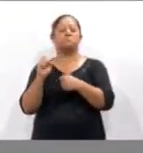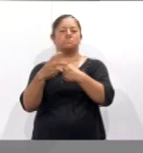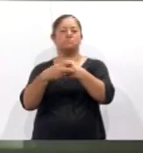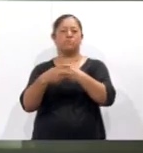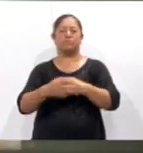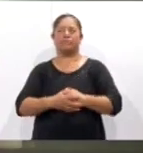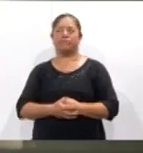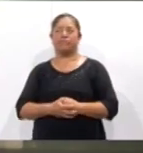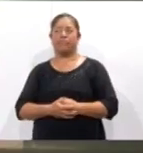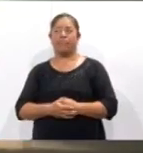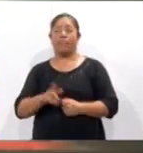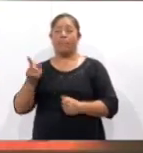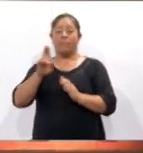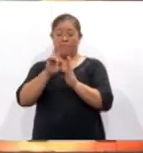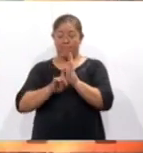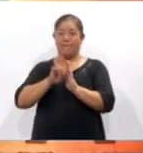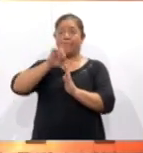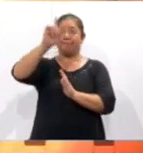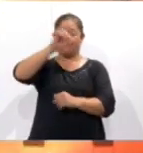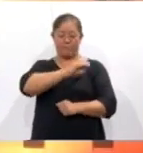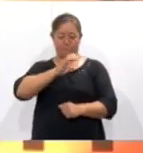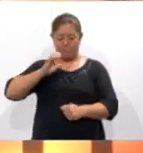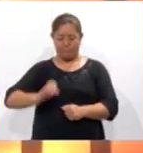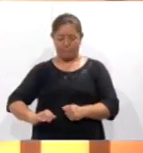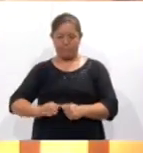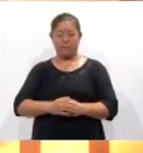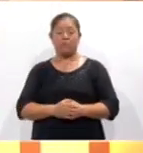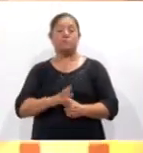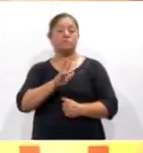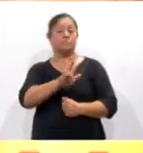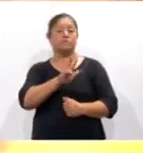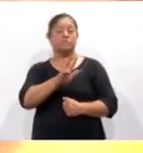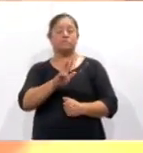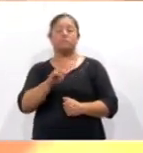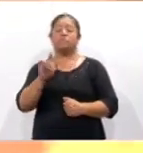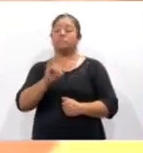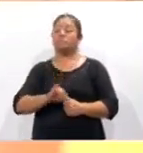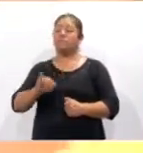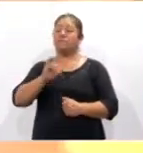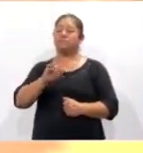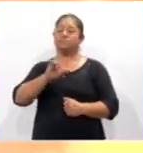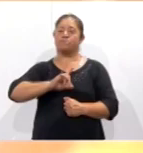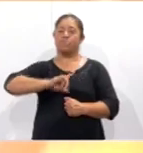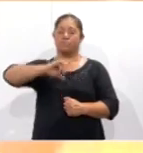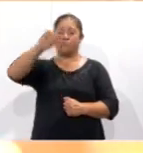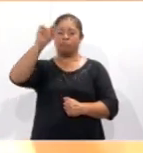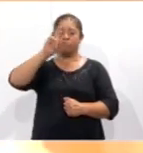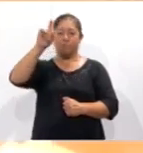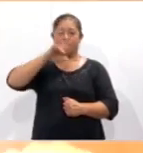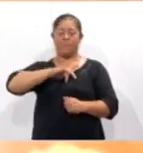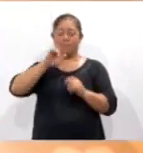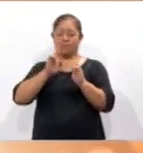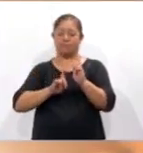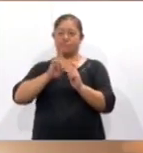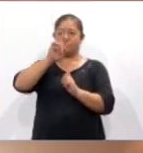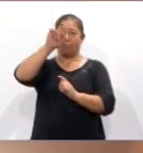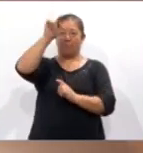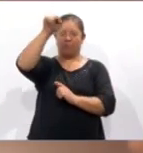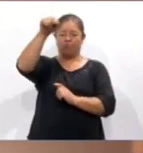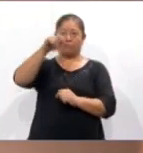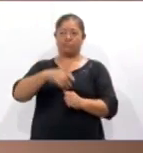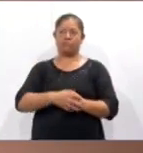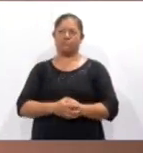La misión espacial china Shenzhou-18 despegó el jueves rumbo a la estación espacial Tiangong.